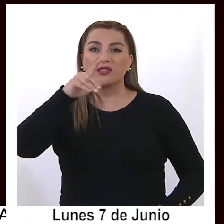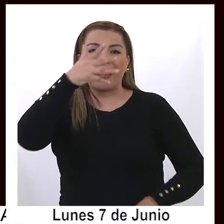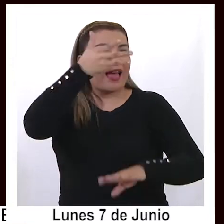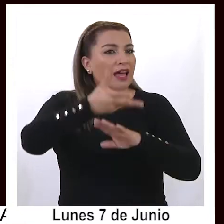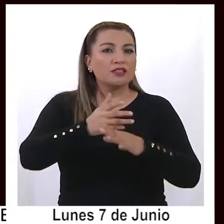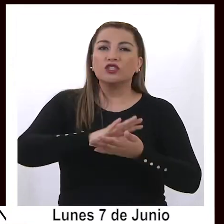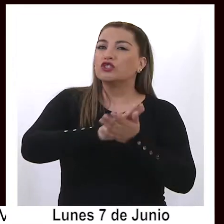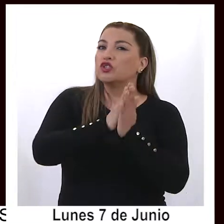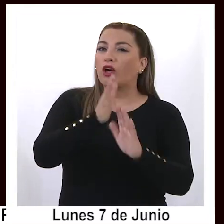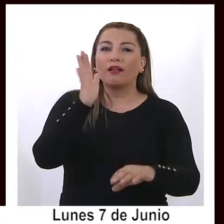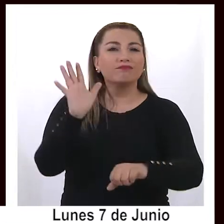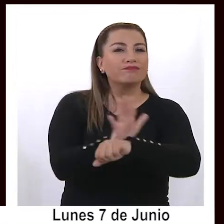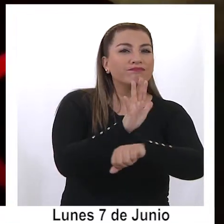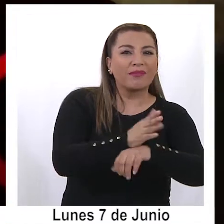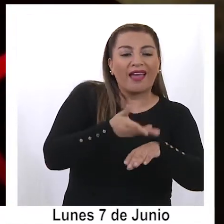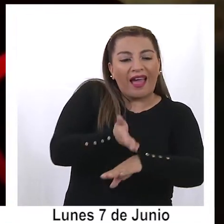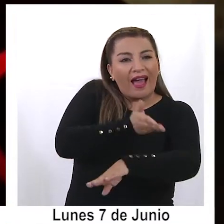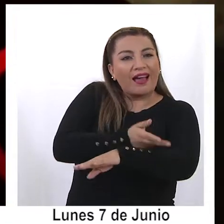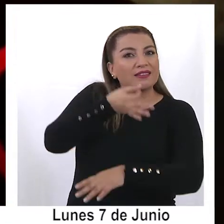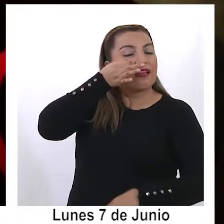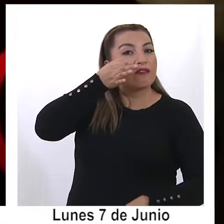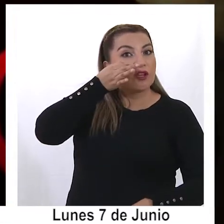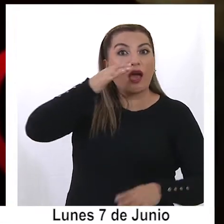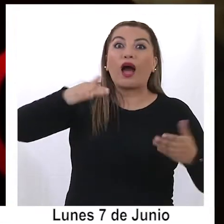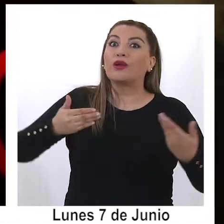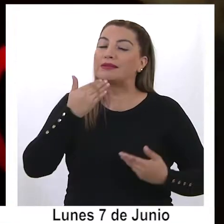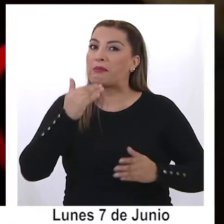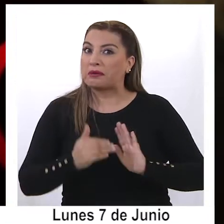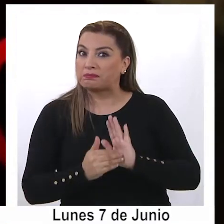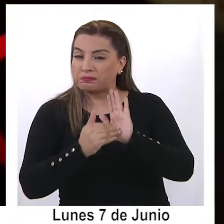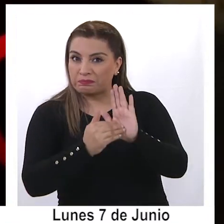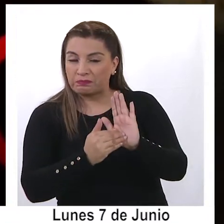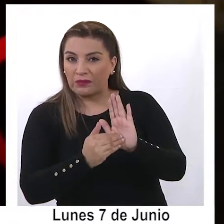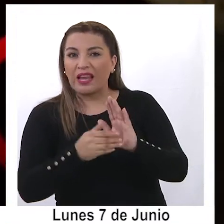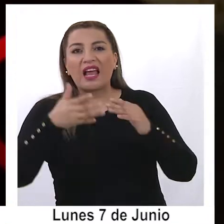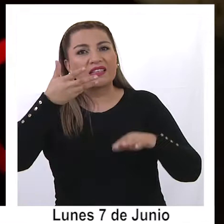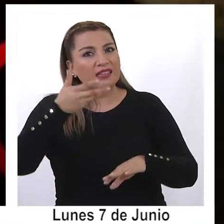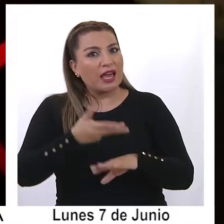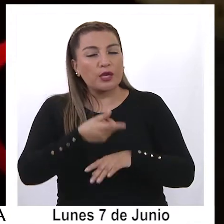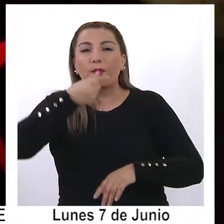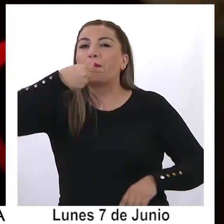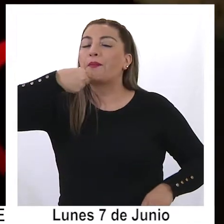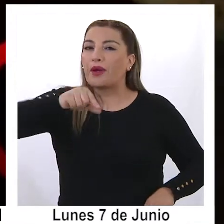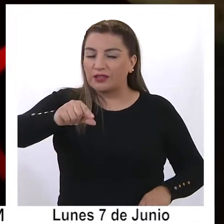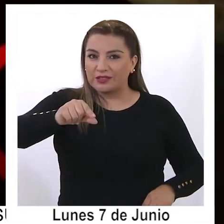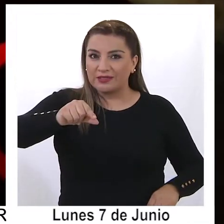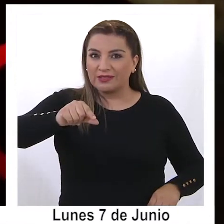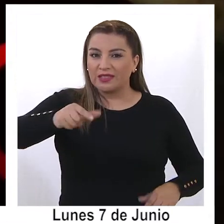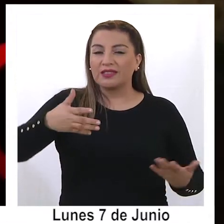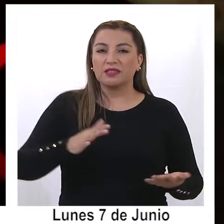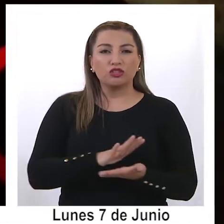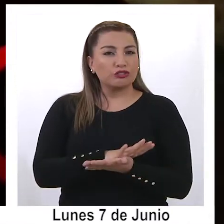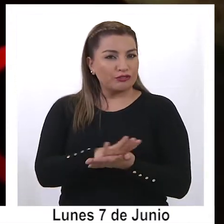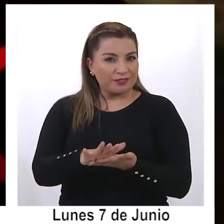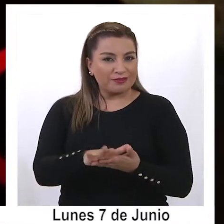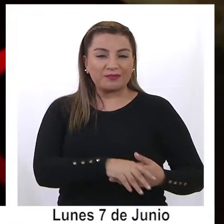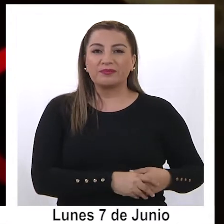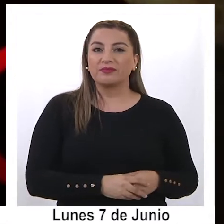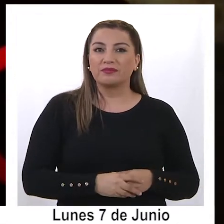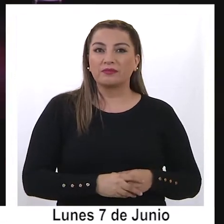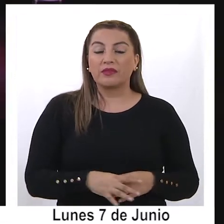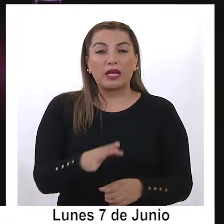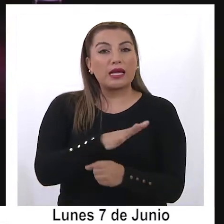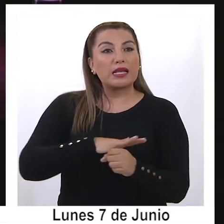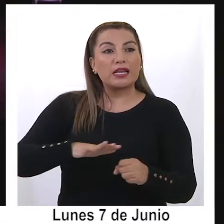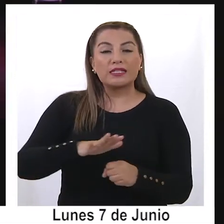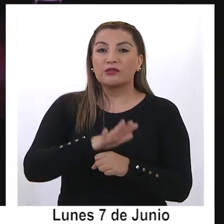encontrar todas las obras que ya se vieron, las que se están exhibiendo y las que estarán vigentes próximamente de manera gratuita. En